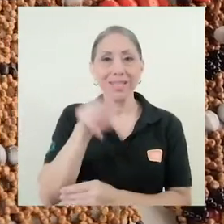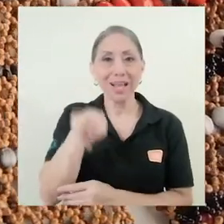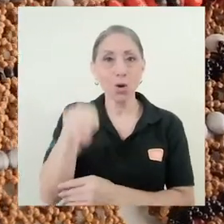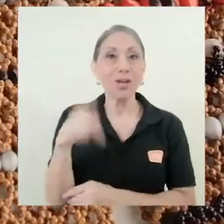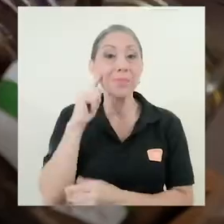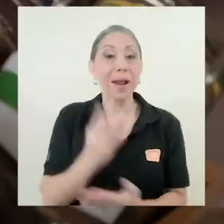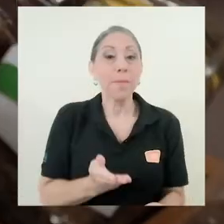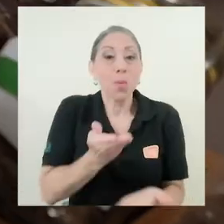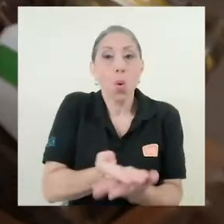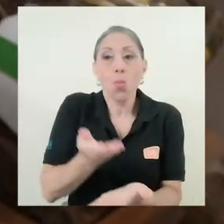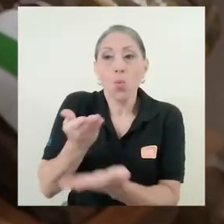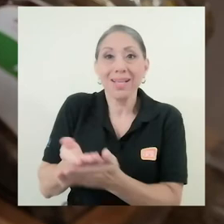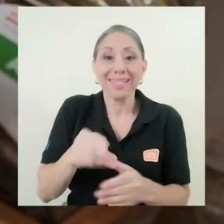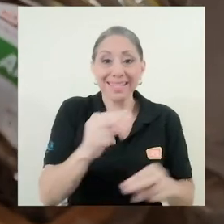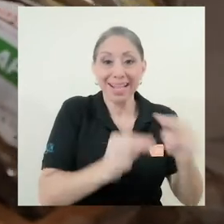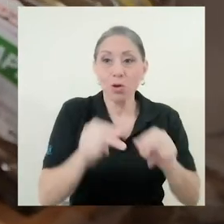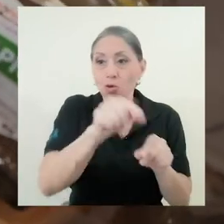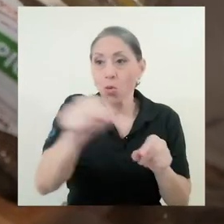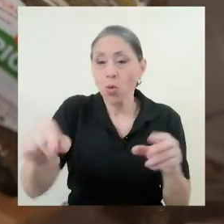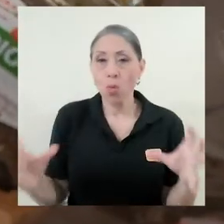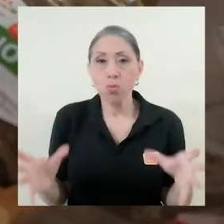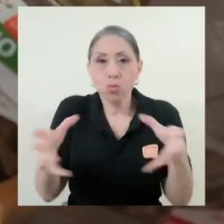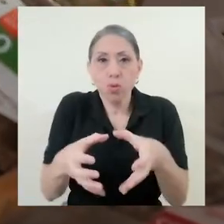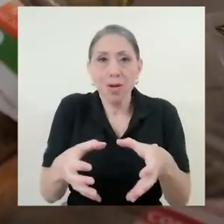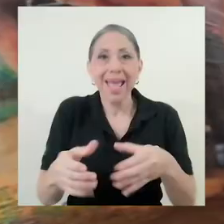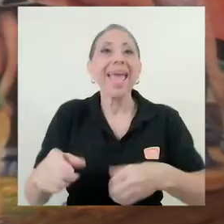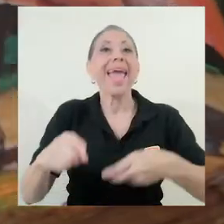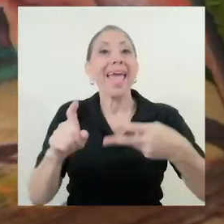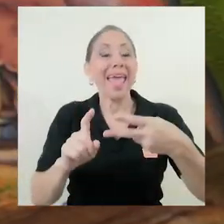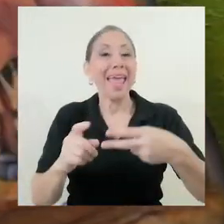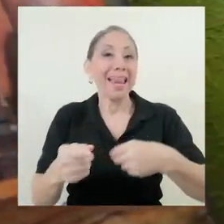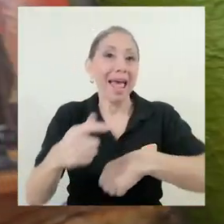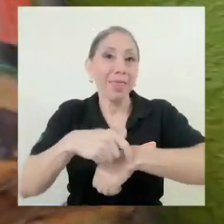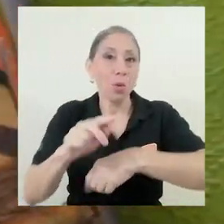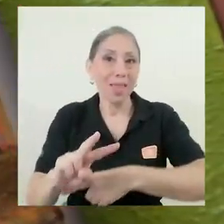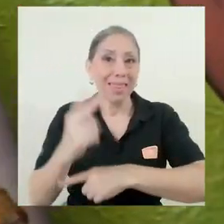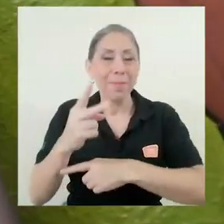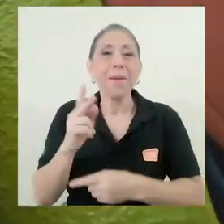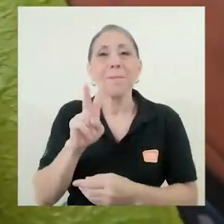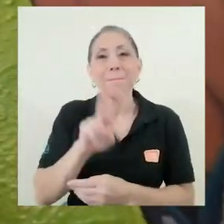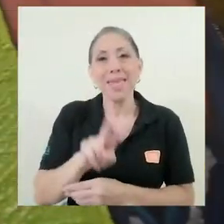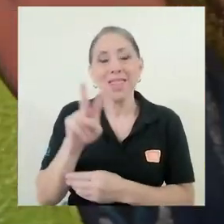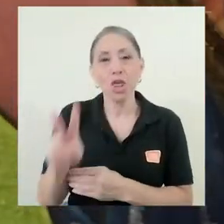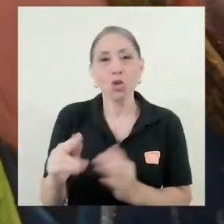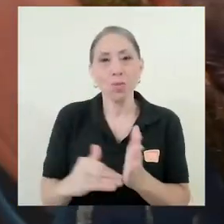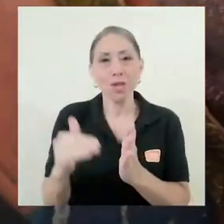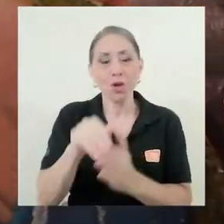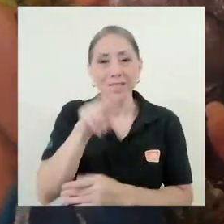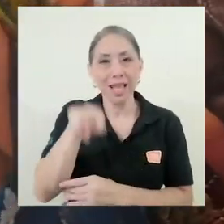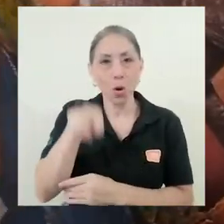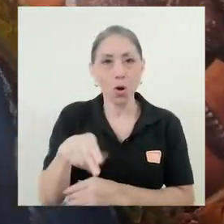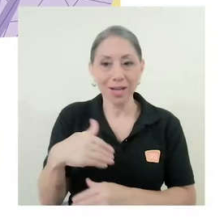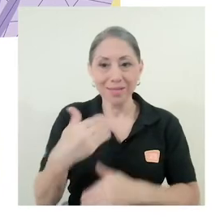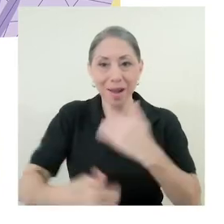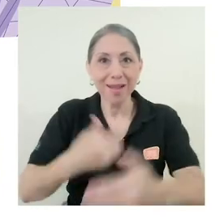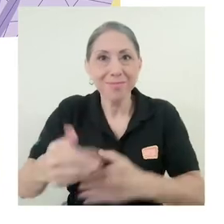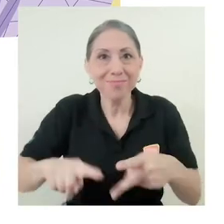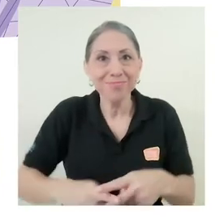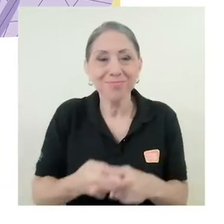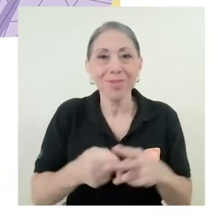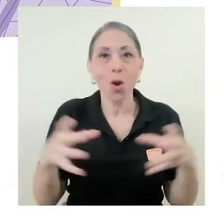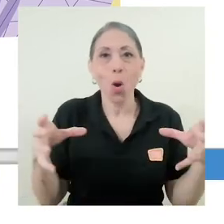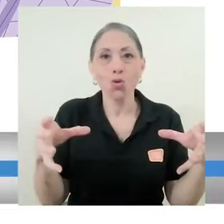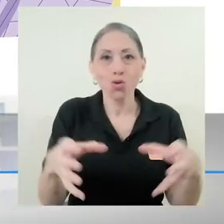de consorcios y en la etapa posterior 22 millones de colones para la puesta en marcha del consorcio. Para